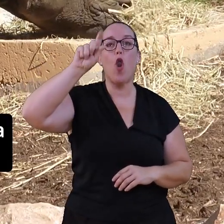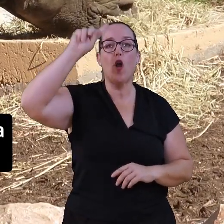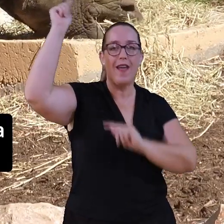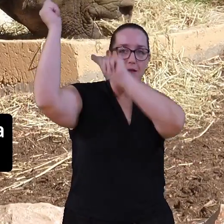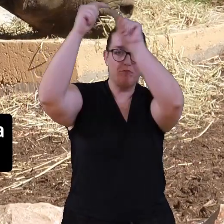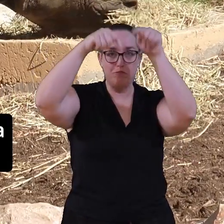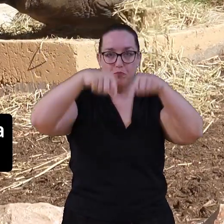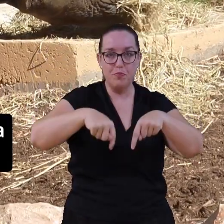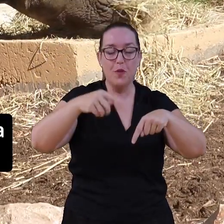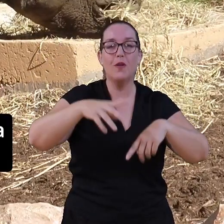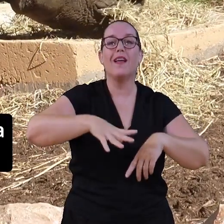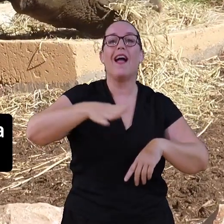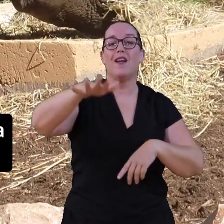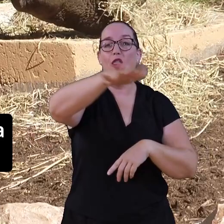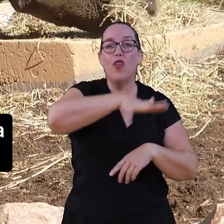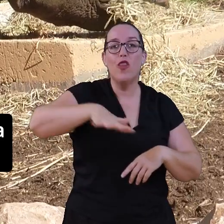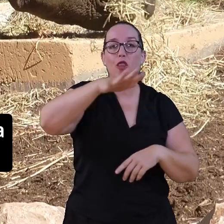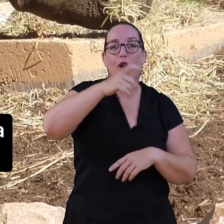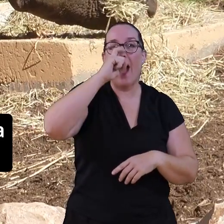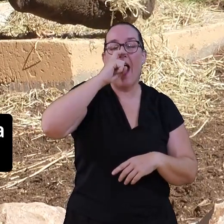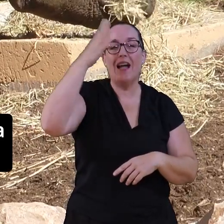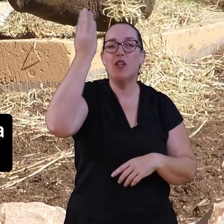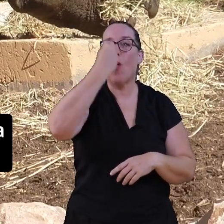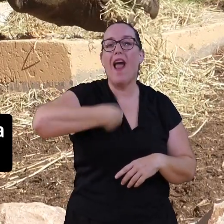y ha tenido una muy buena acogida por parte del público.